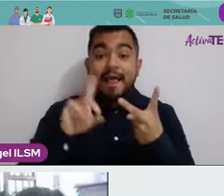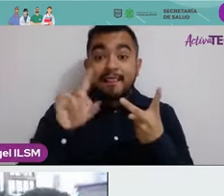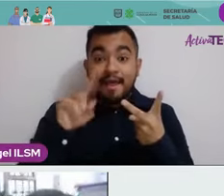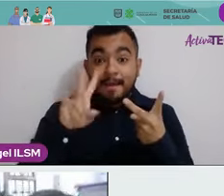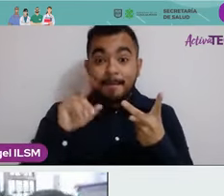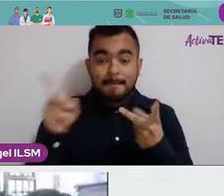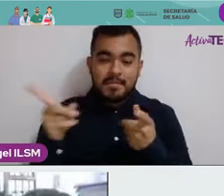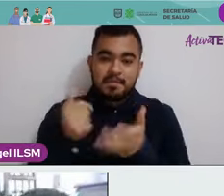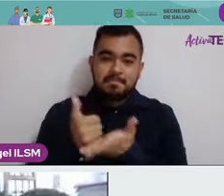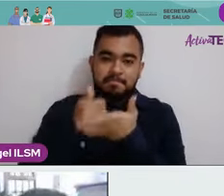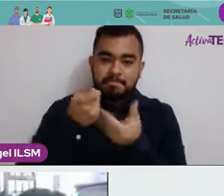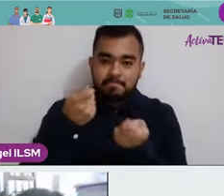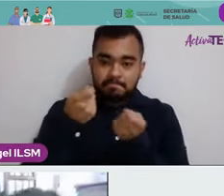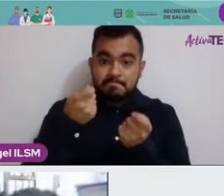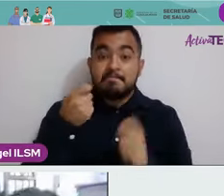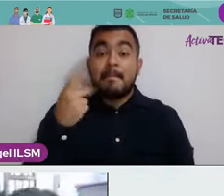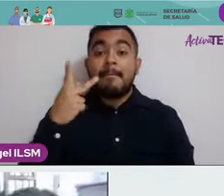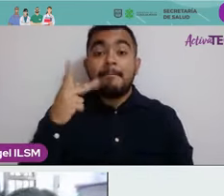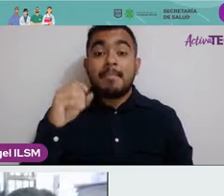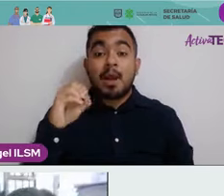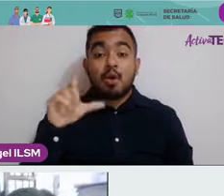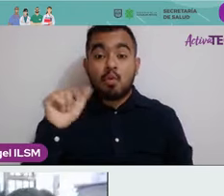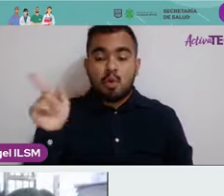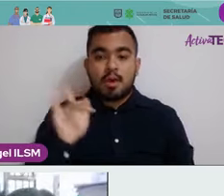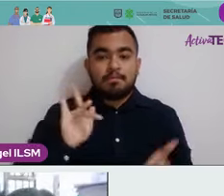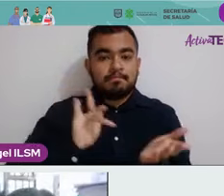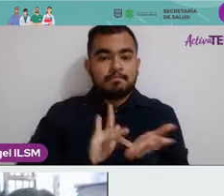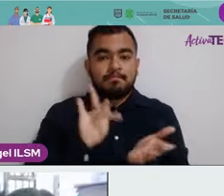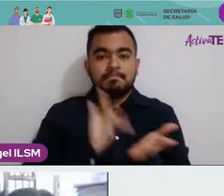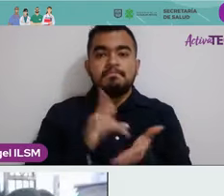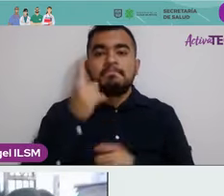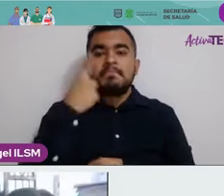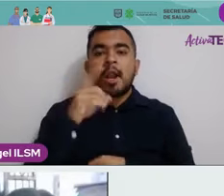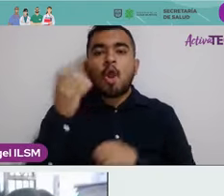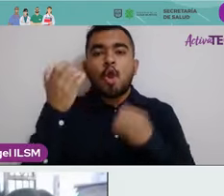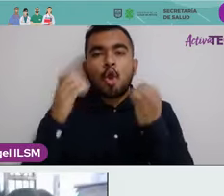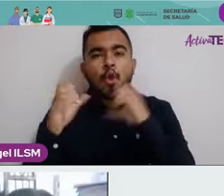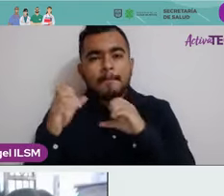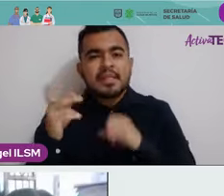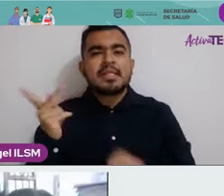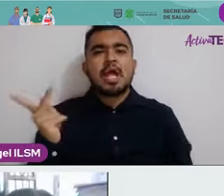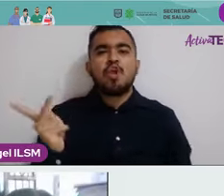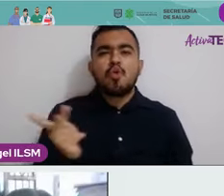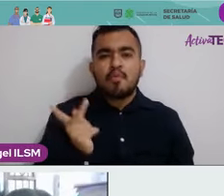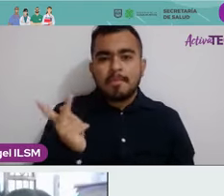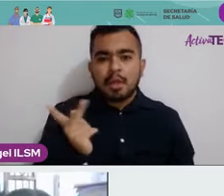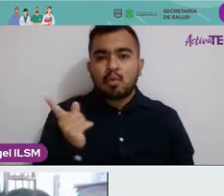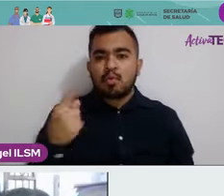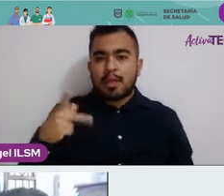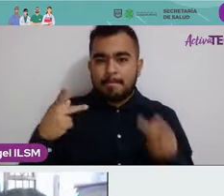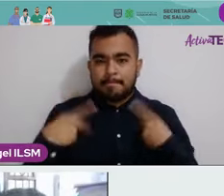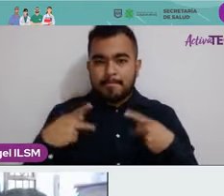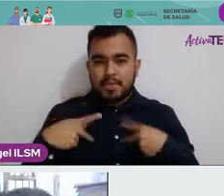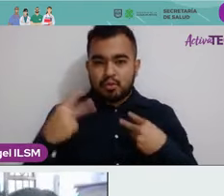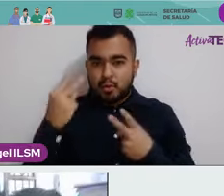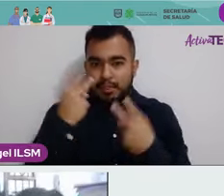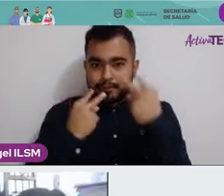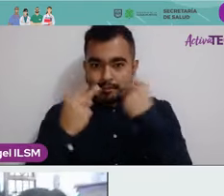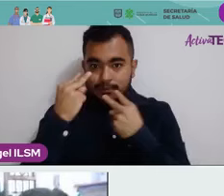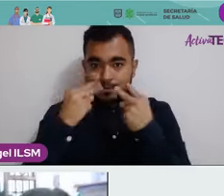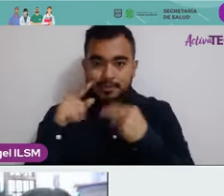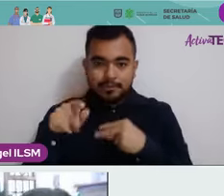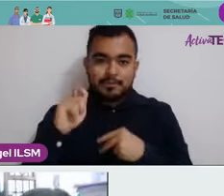controles, así como a Paola que nos apoya en los comentarios y preguntas que tengan la audiencia en nuestras redes sociales